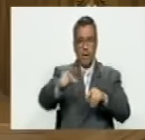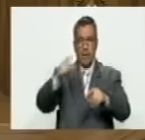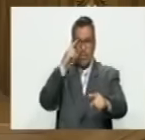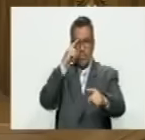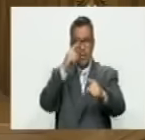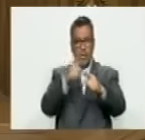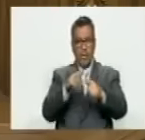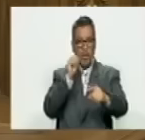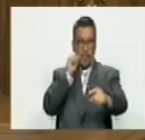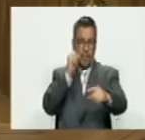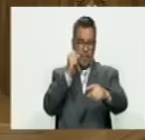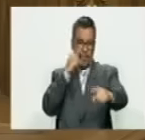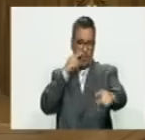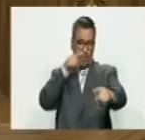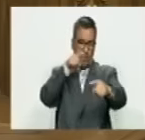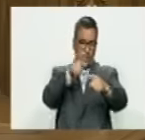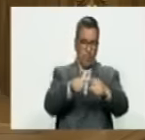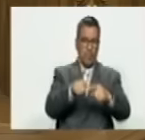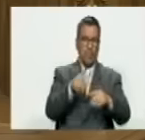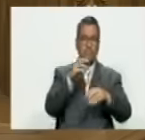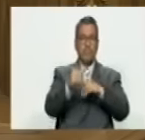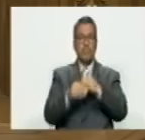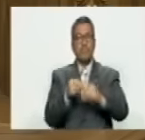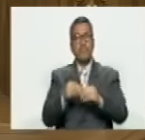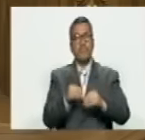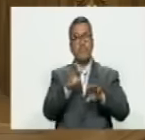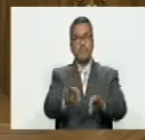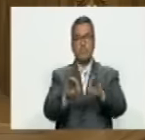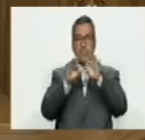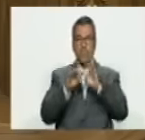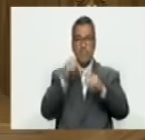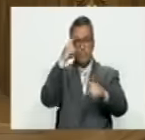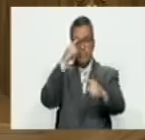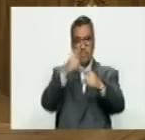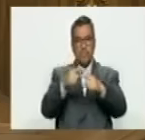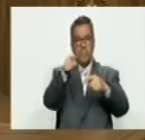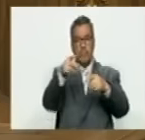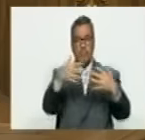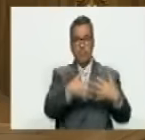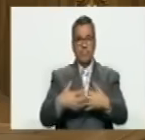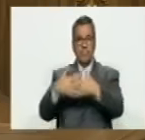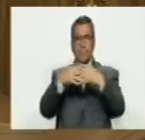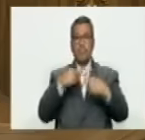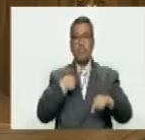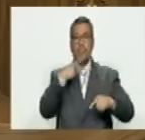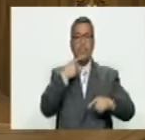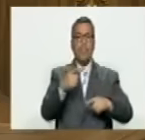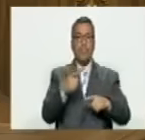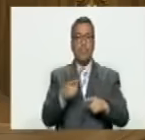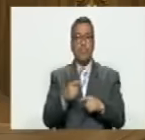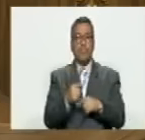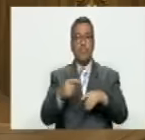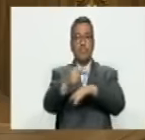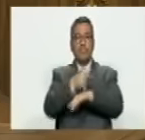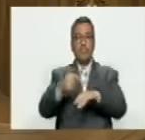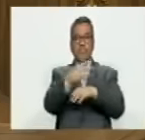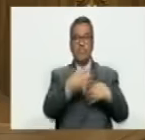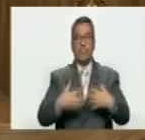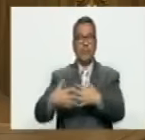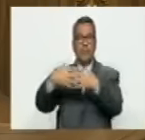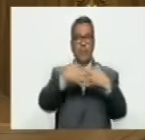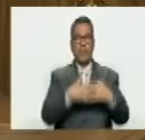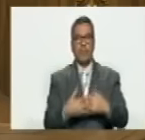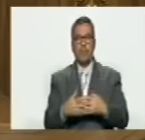o sea del blanco cual que se ataca que favorezcan los intereses y objetivos de Estados Unidos es decir lo que está buscando Estados Unidos es